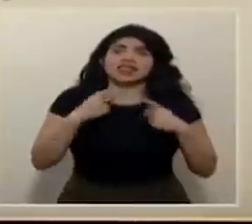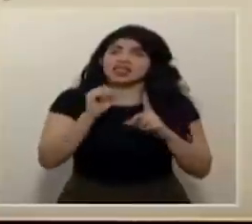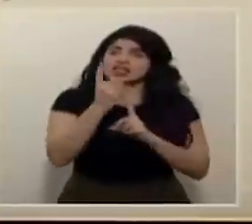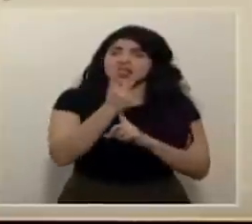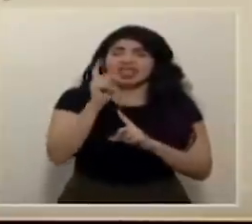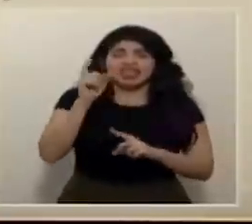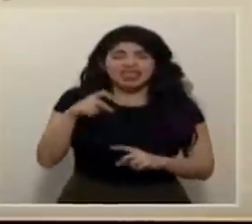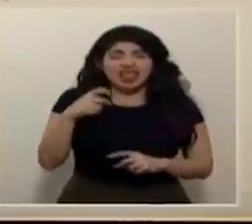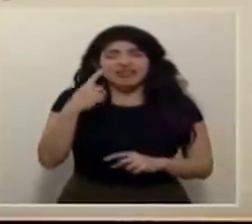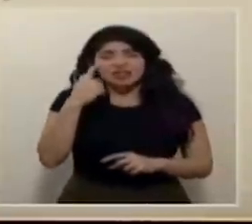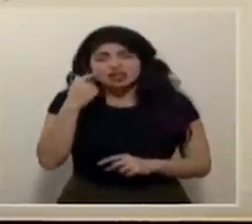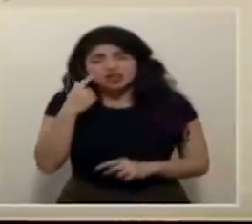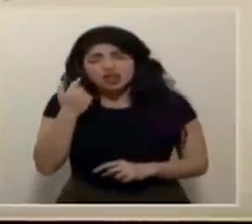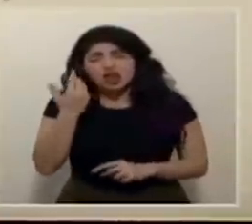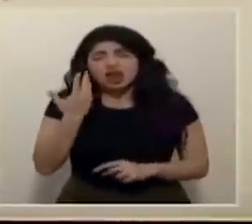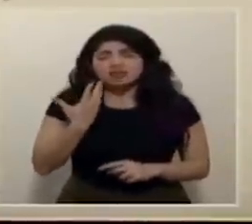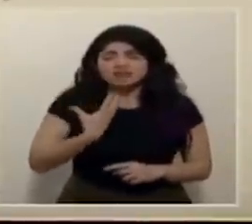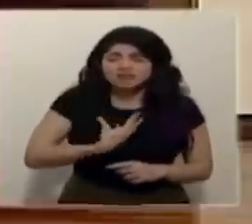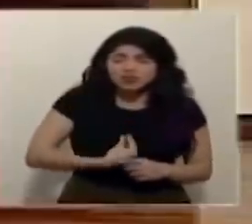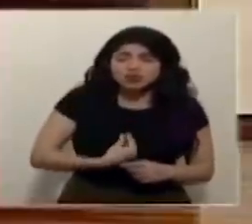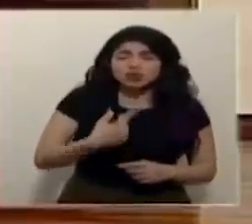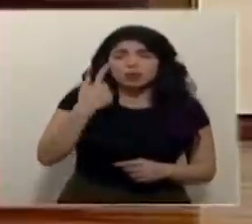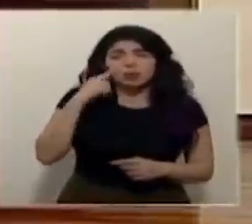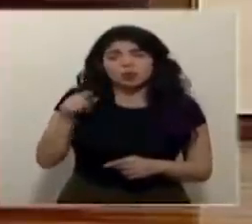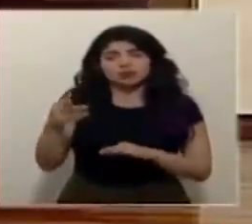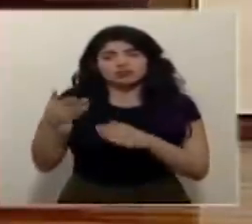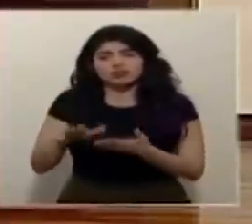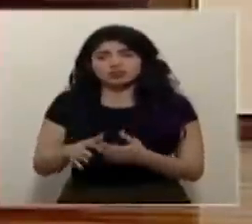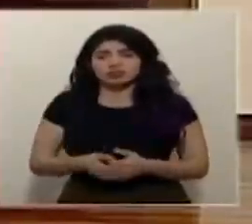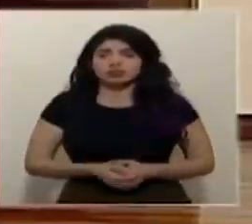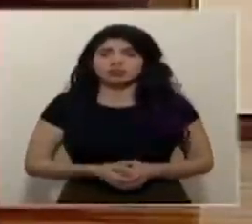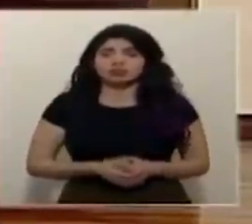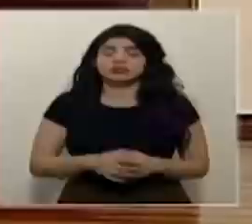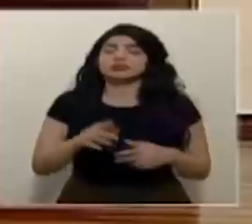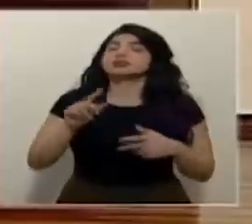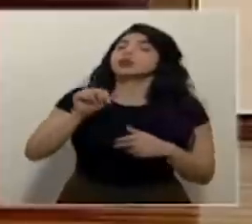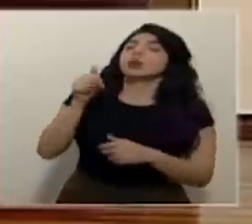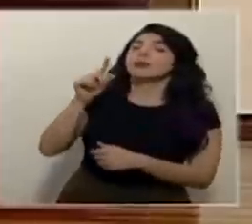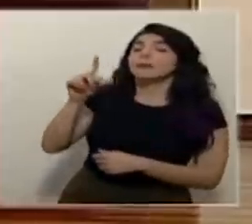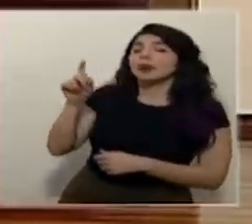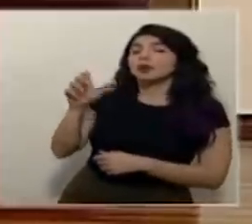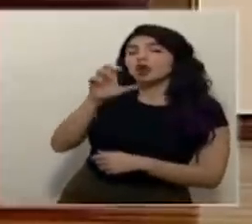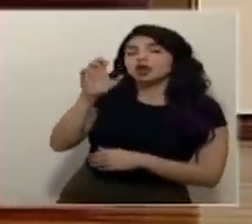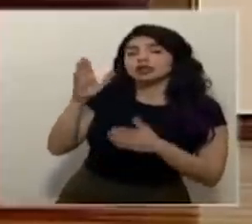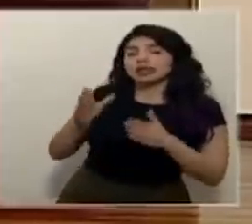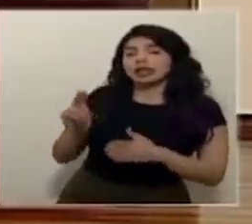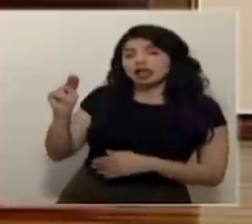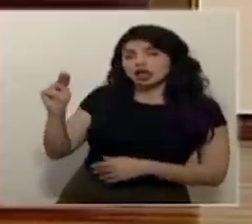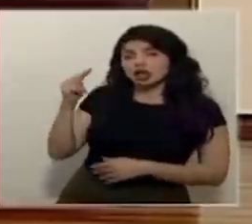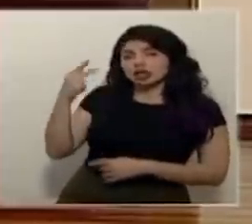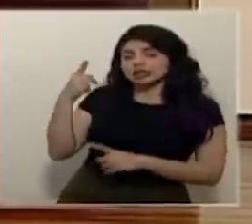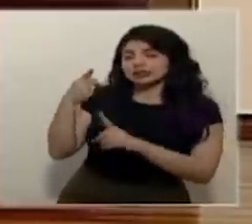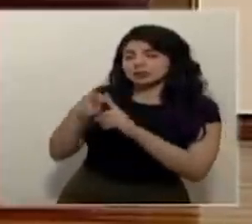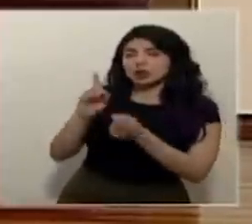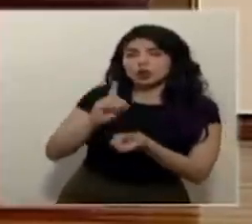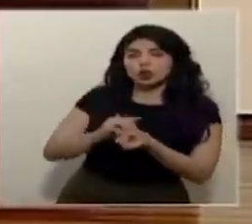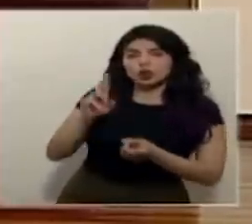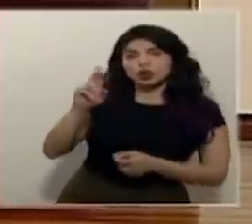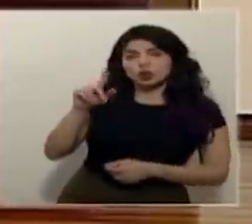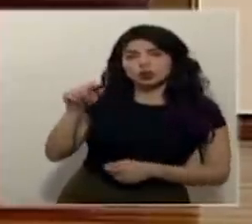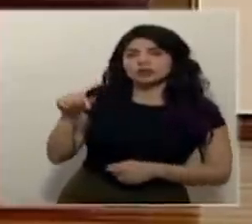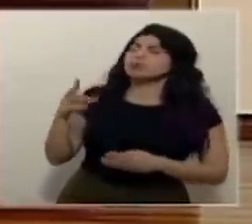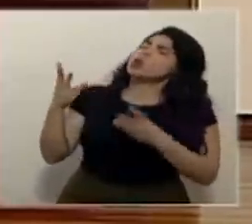cada uno de esos fallecimientos la siguiente consulta la realiza costa rica noticias para el doctor ruiz